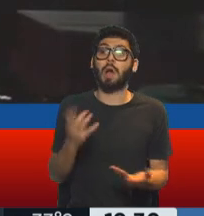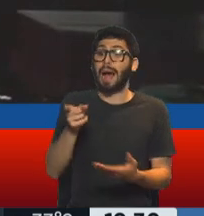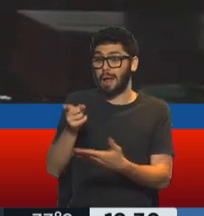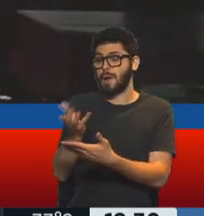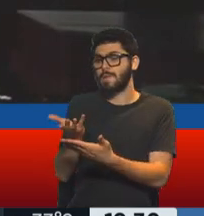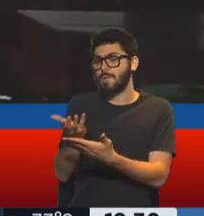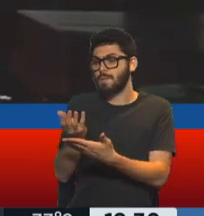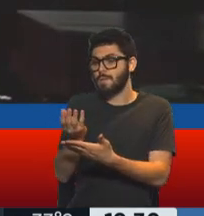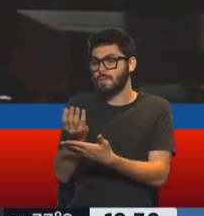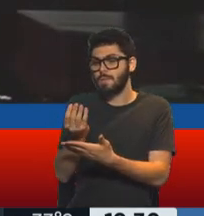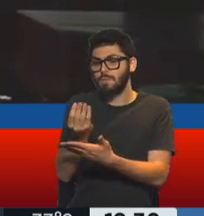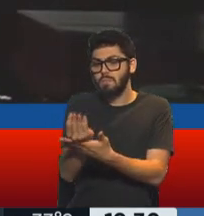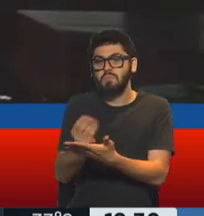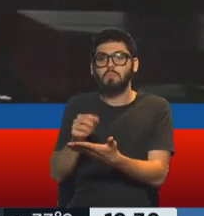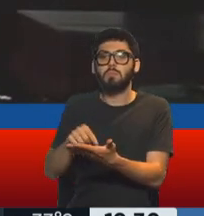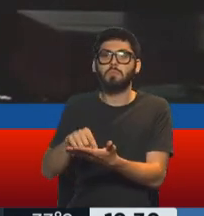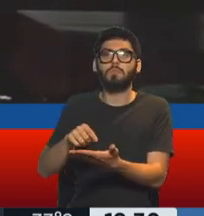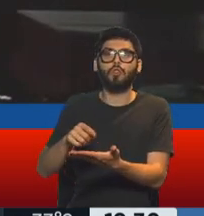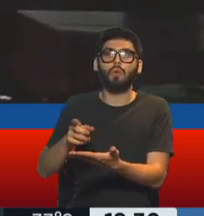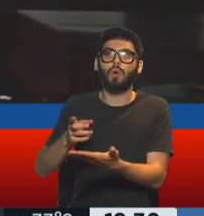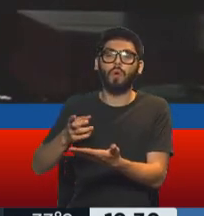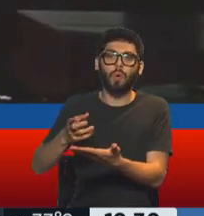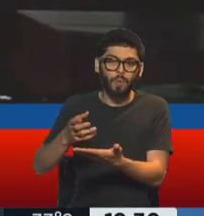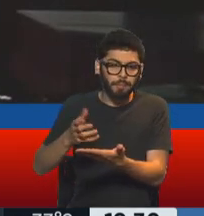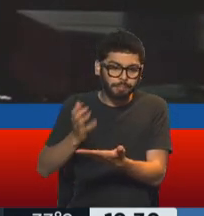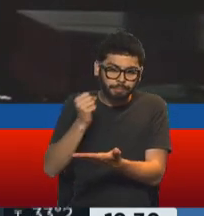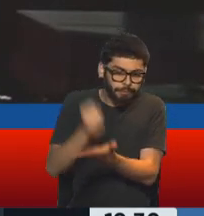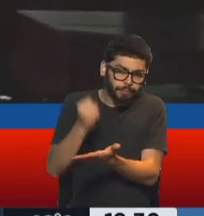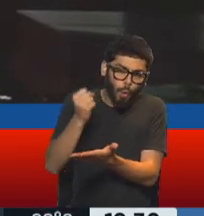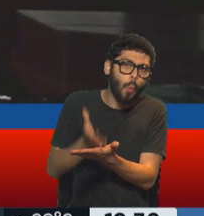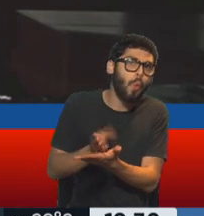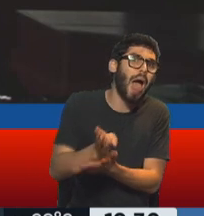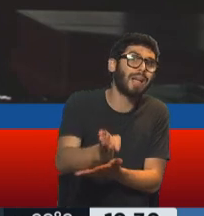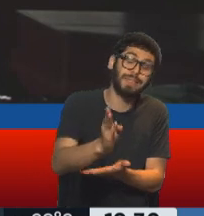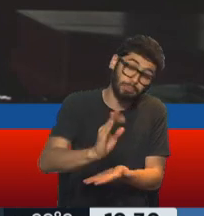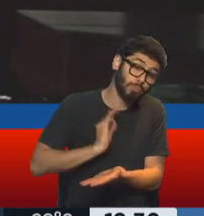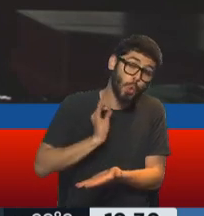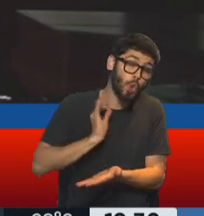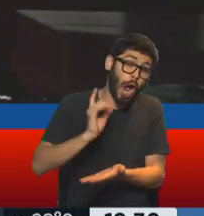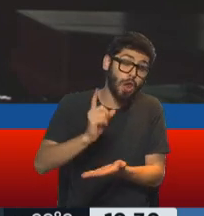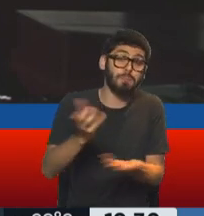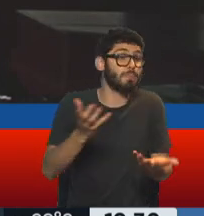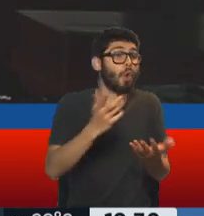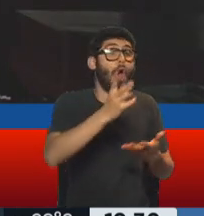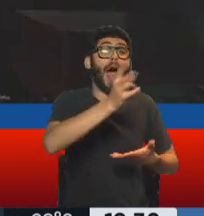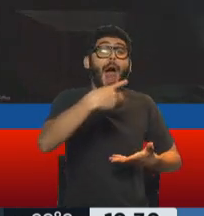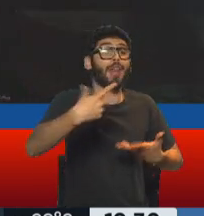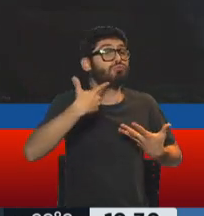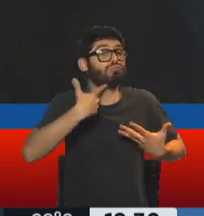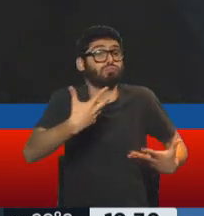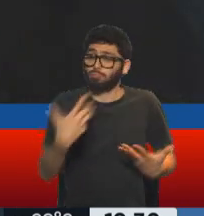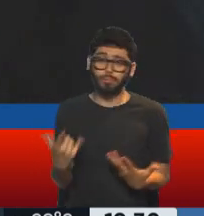solo contemporáneo, va a seguir por muchos y muchos años más, como el de los grandes artistas, que